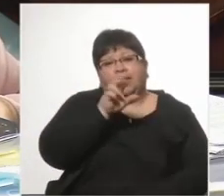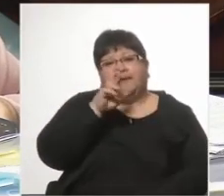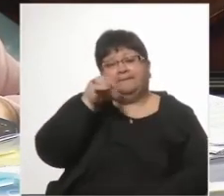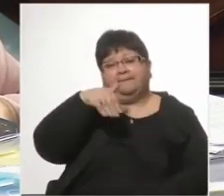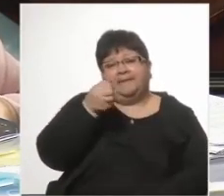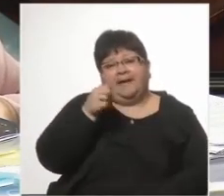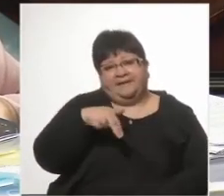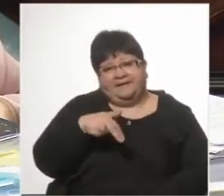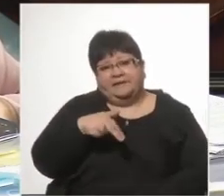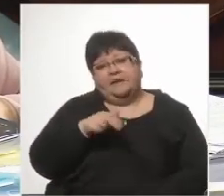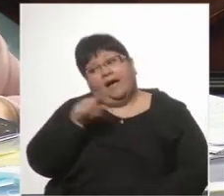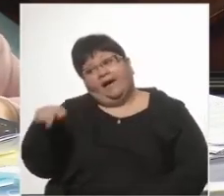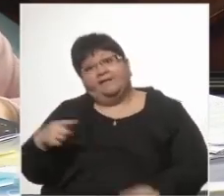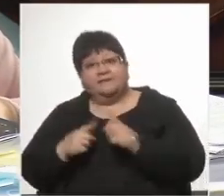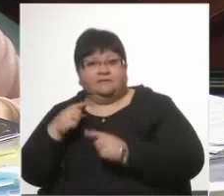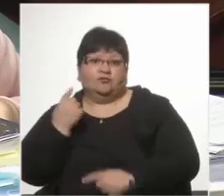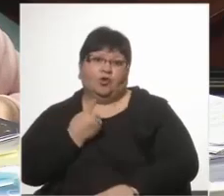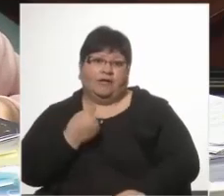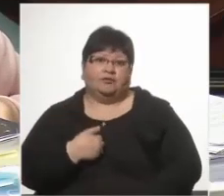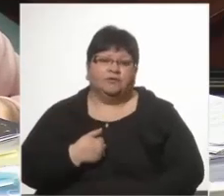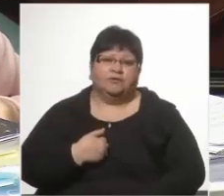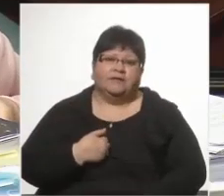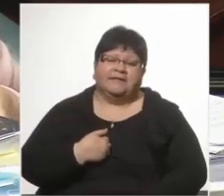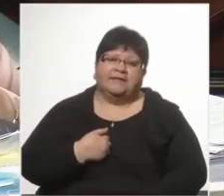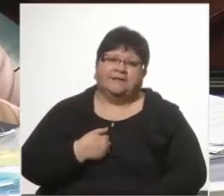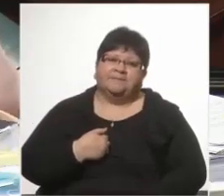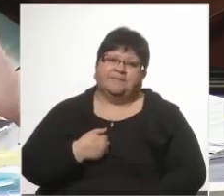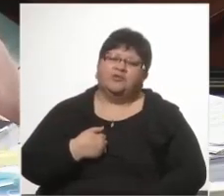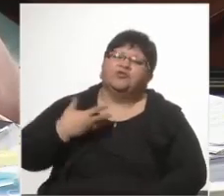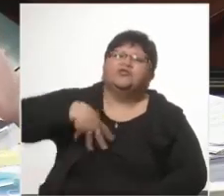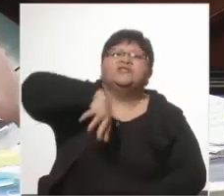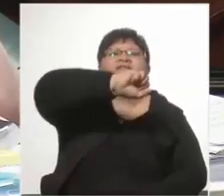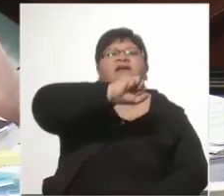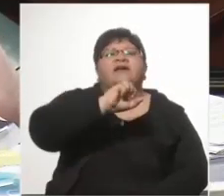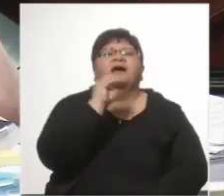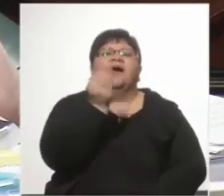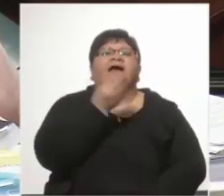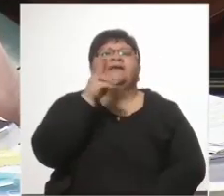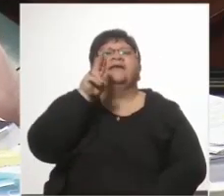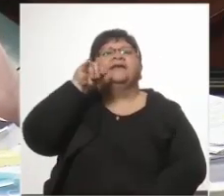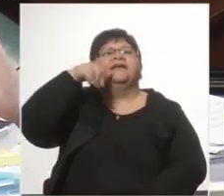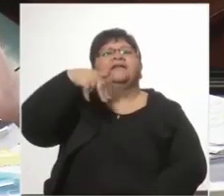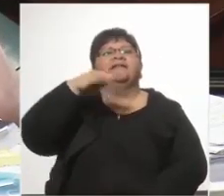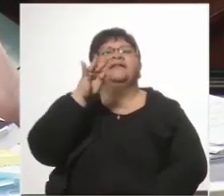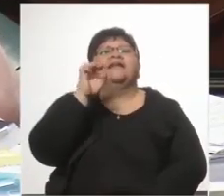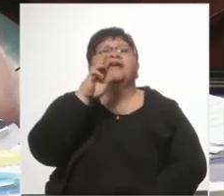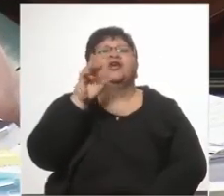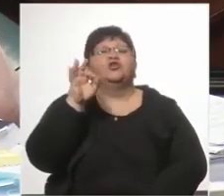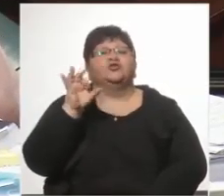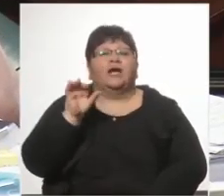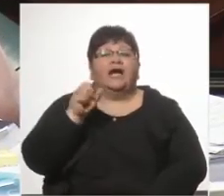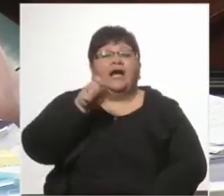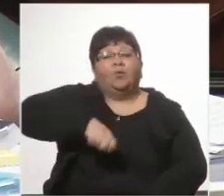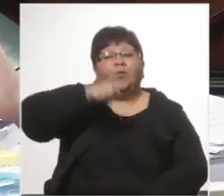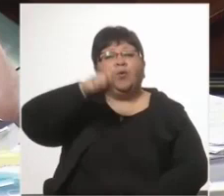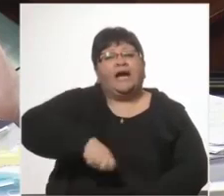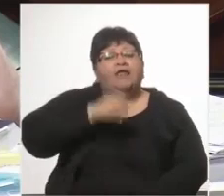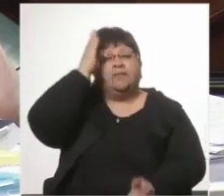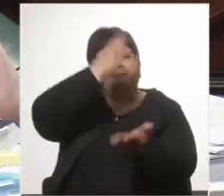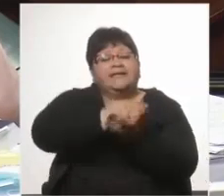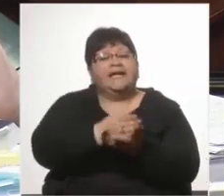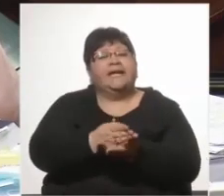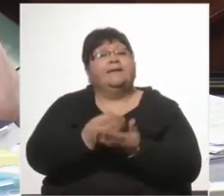Yo tomé las declaraciones. Yo llevé a la Tota Quinteros al juzgado penal, porque en aquel